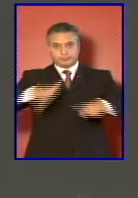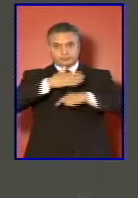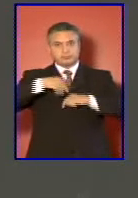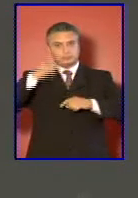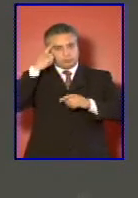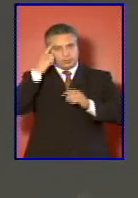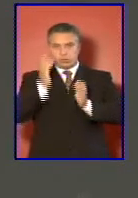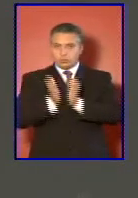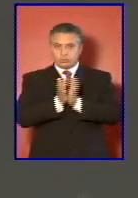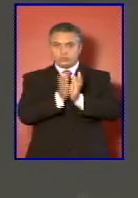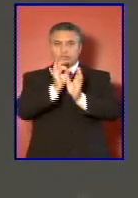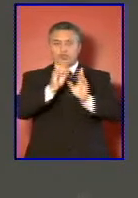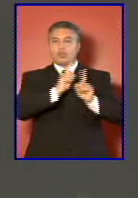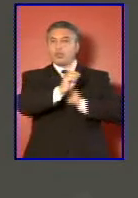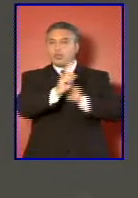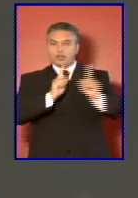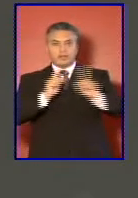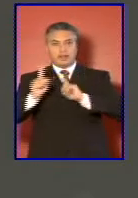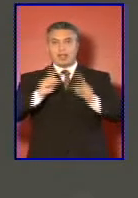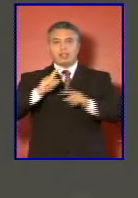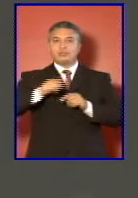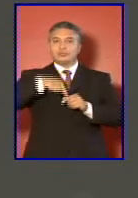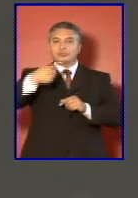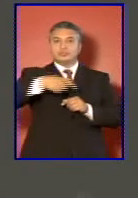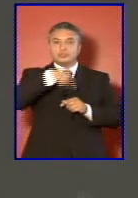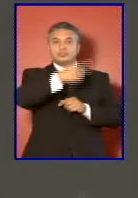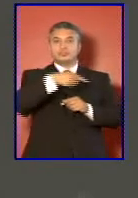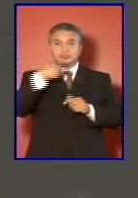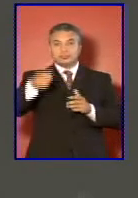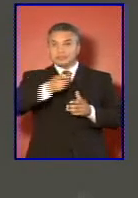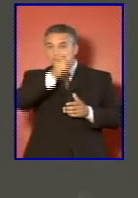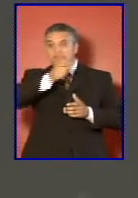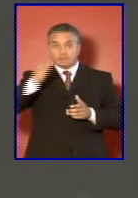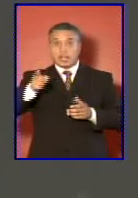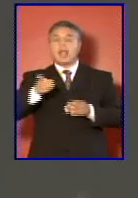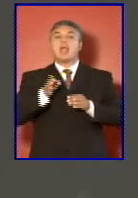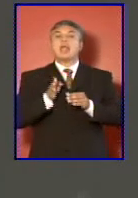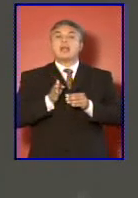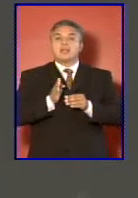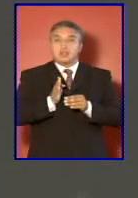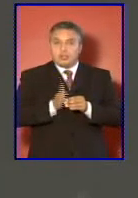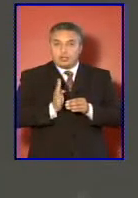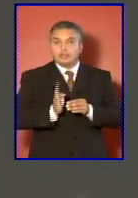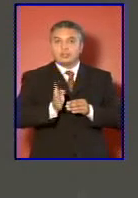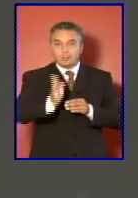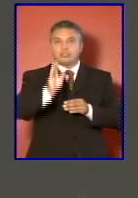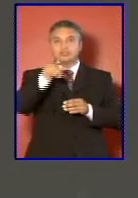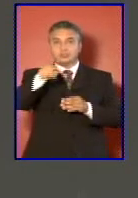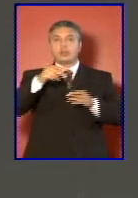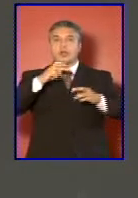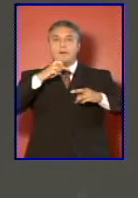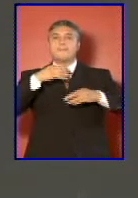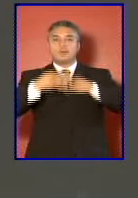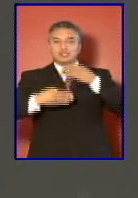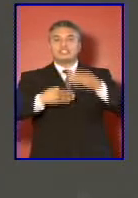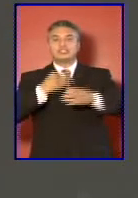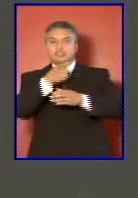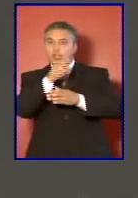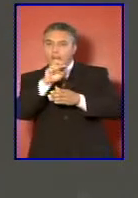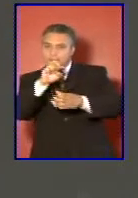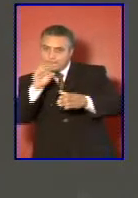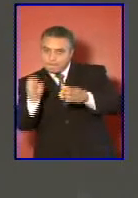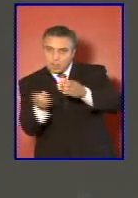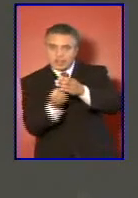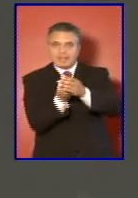coordinado con el resto de los actores relevantes la continuación del proceso de modernización en que